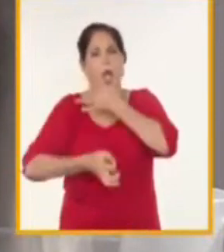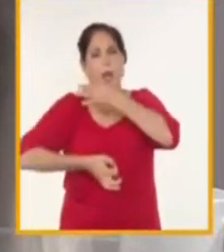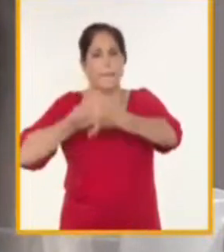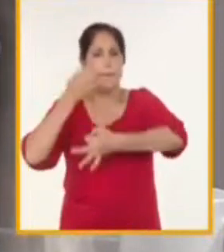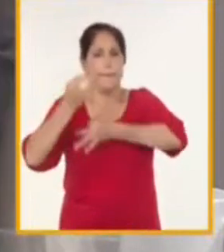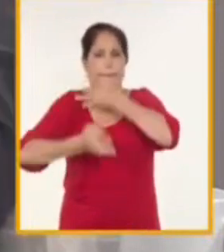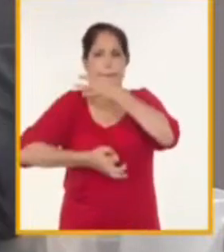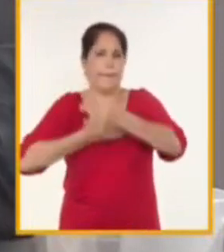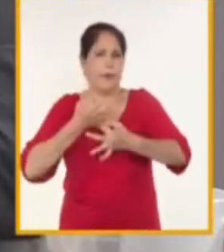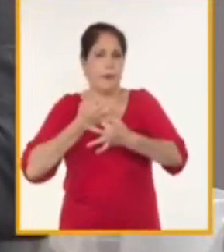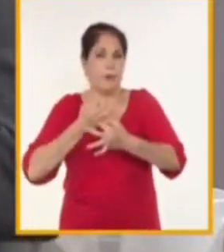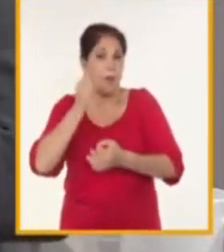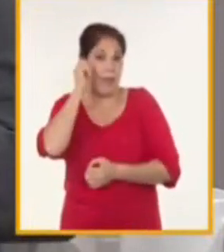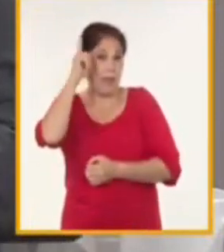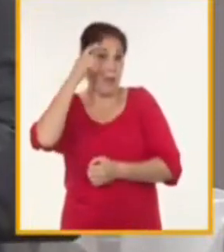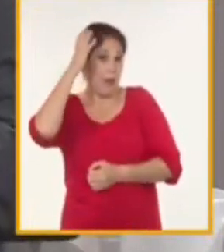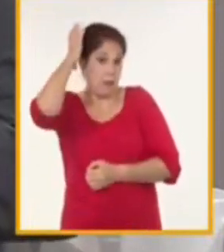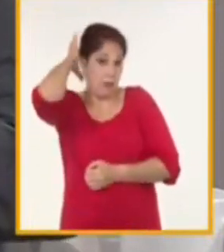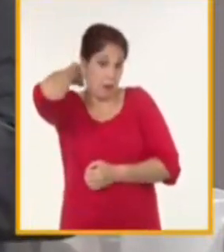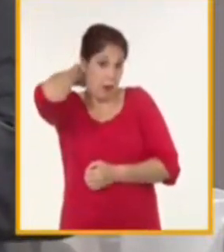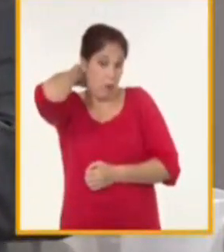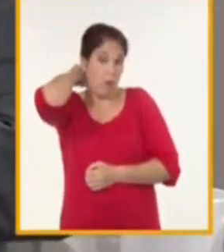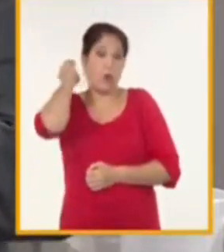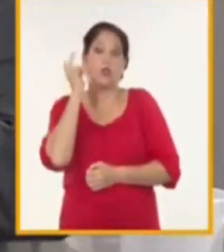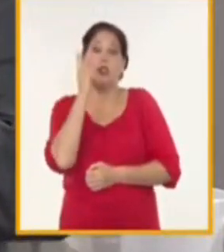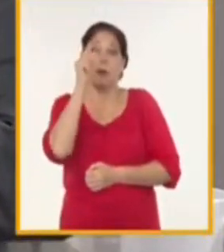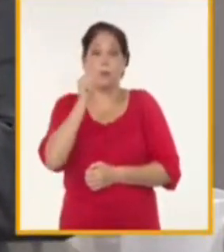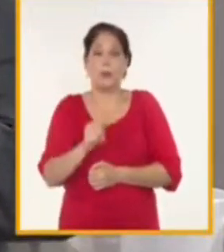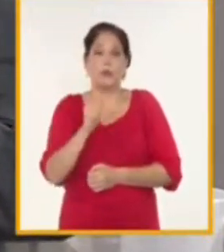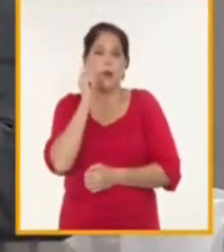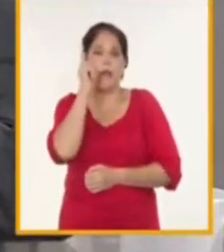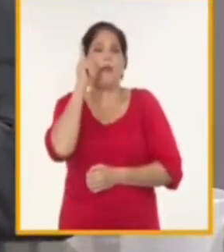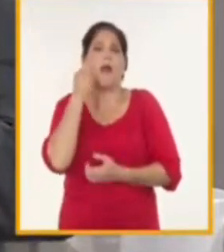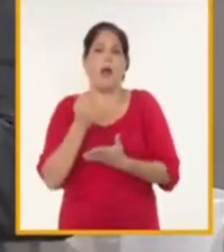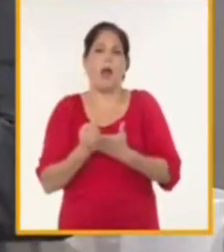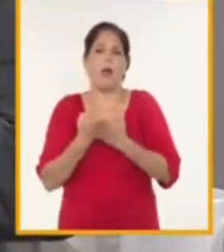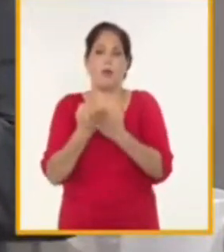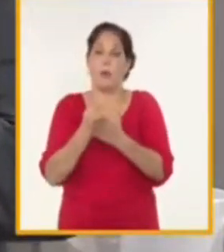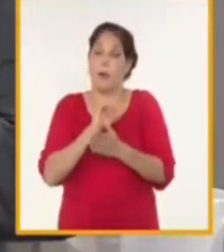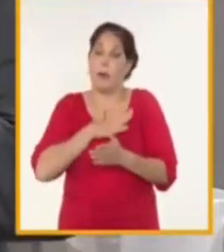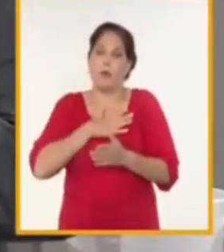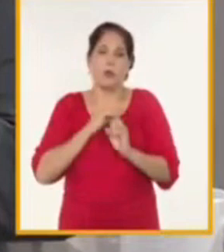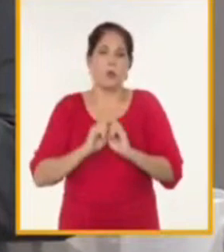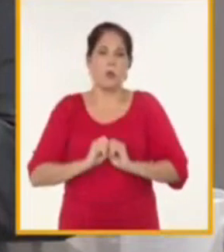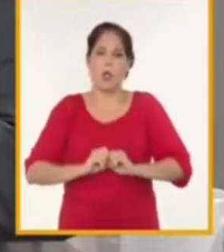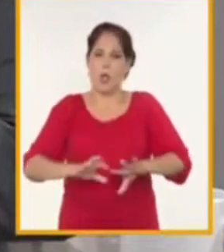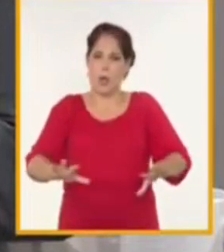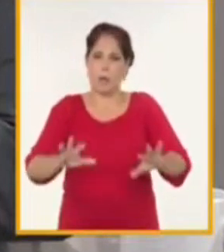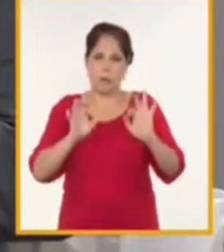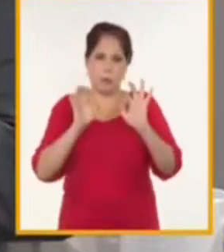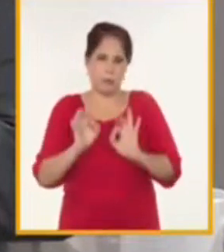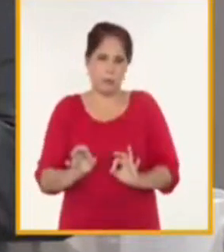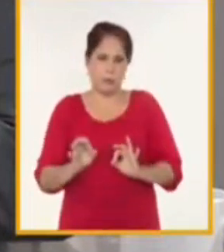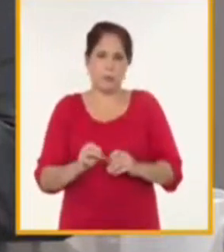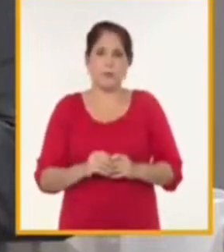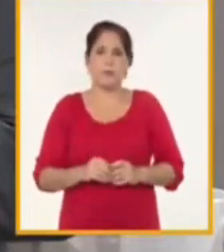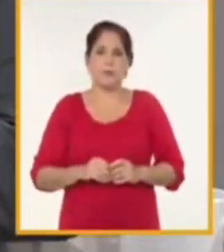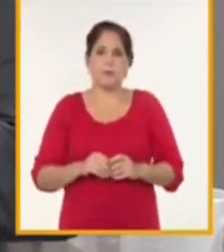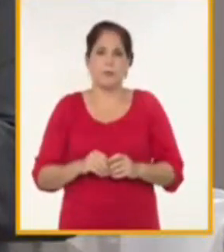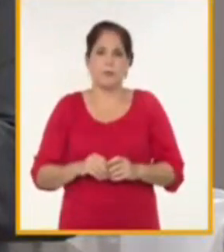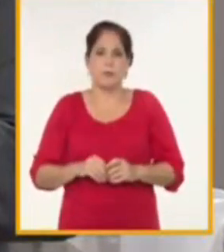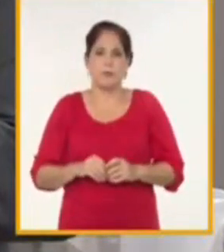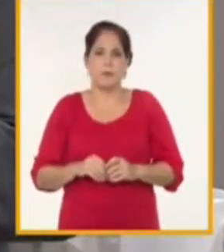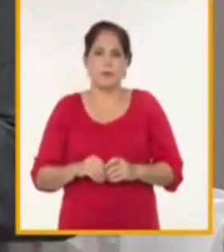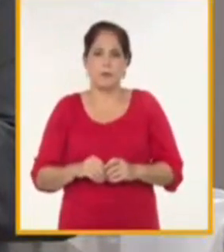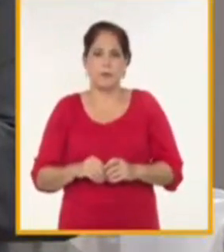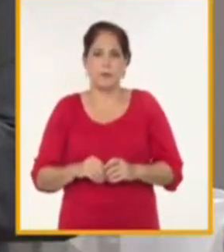fueron abrazadas por dos personas que ya no están entre nosotros pero que son un referente permanente para cualquier acción en nuestro